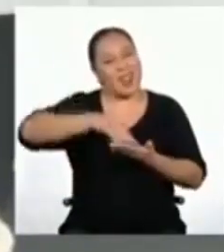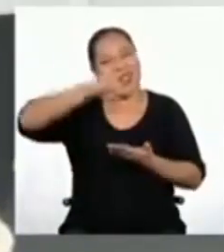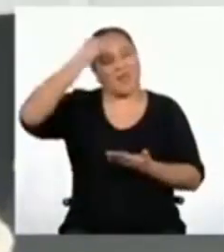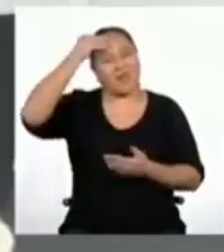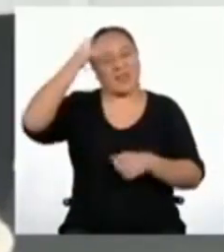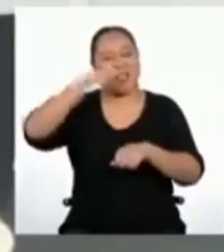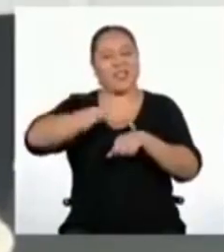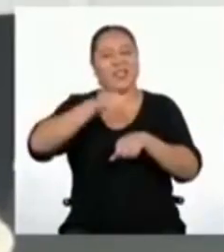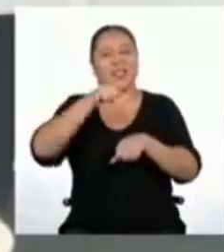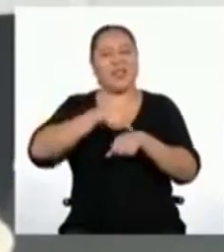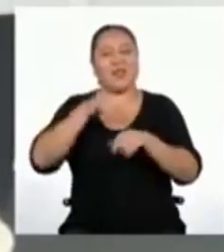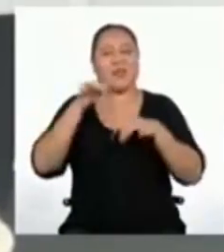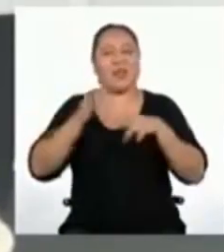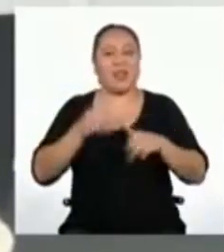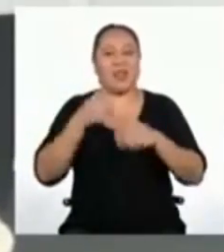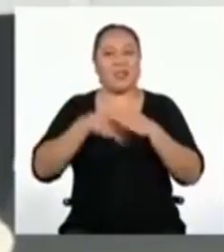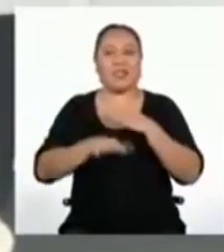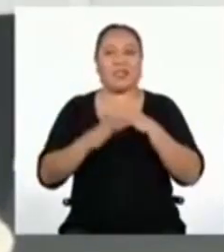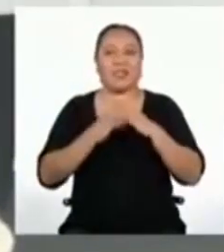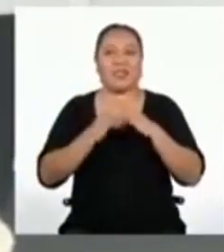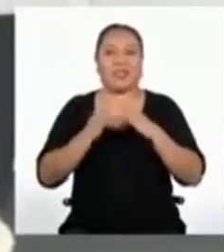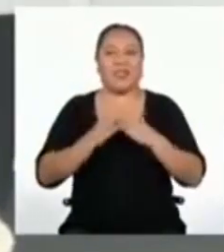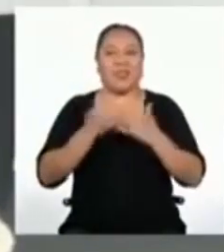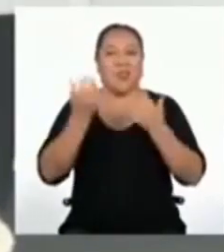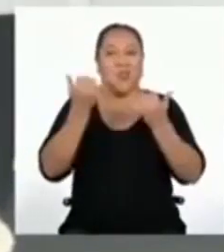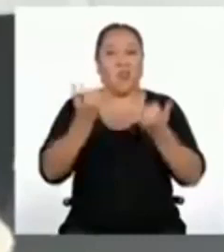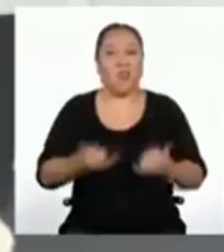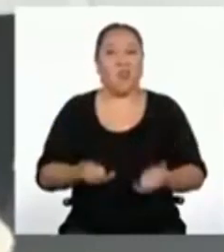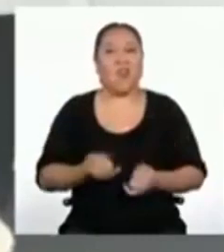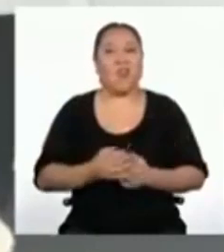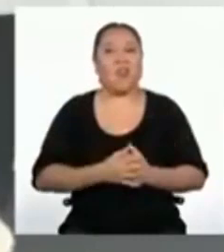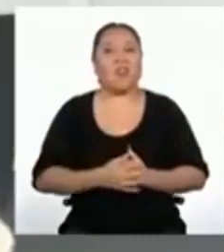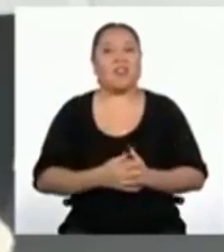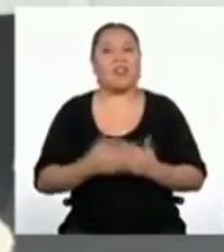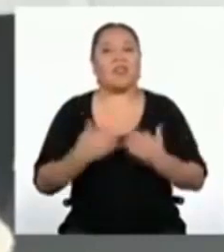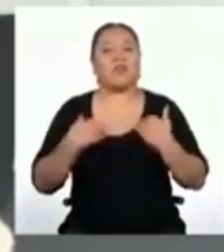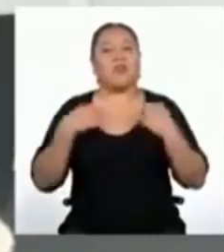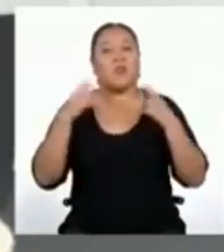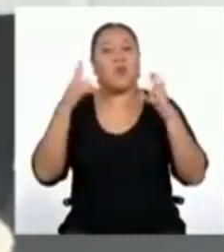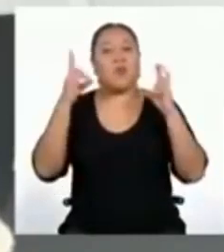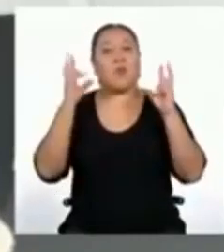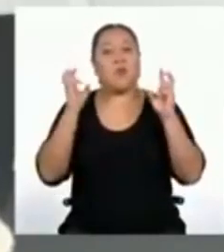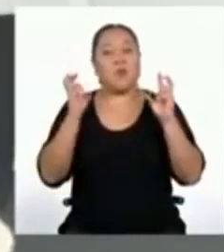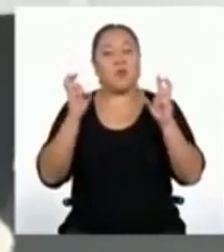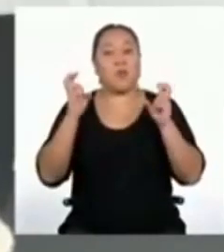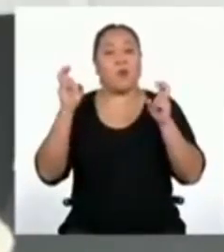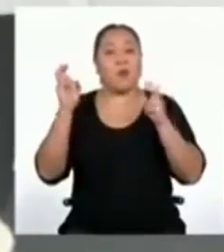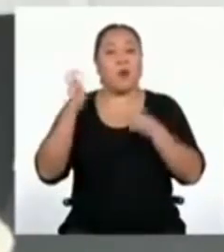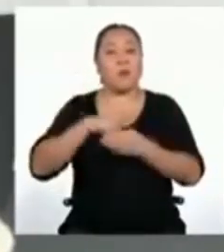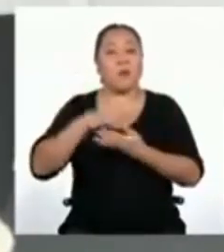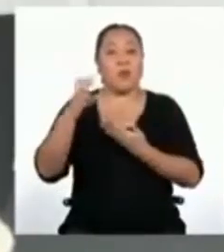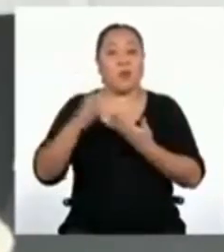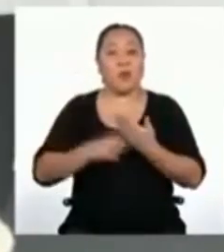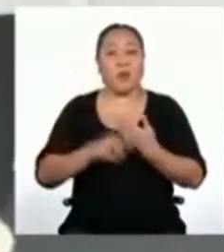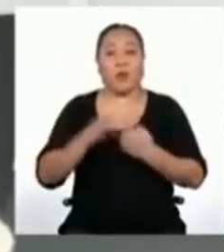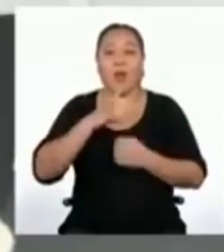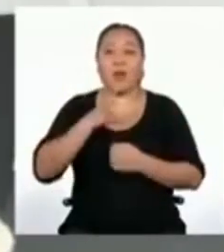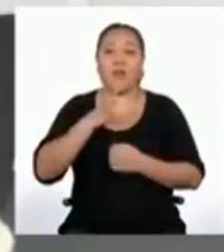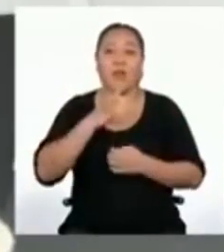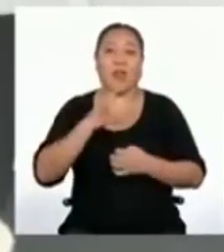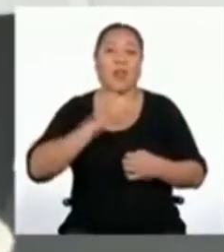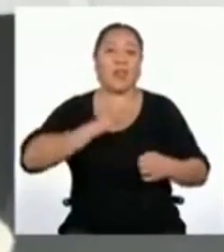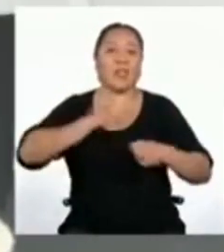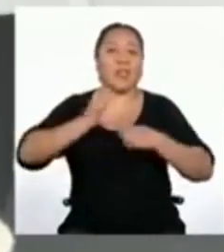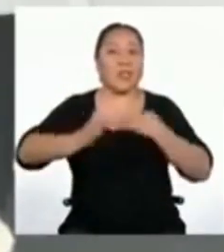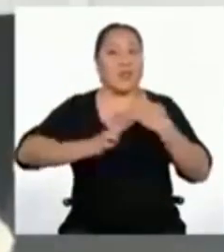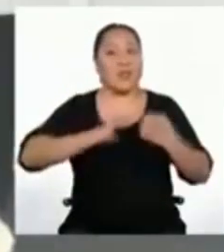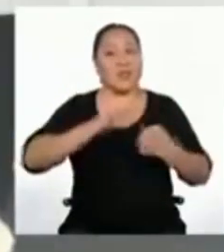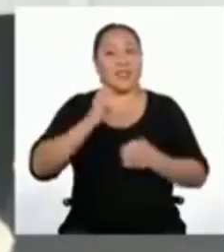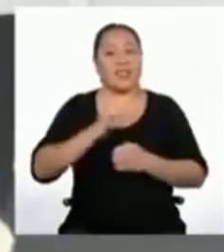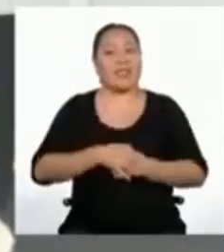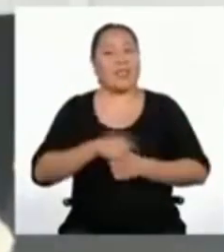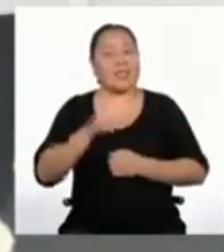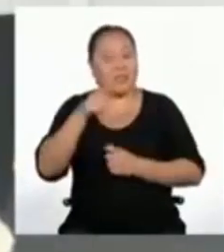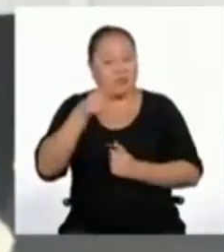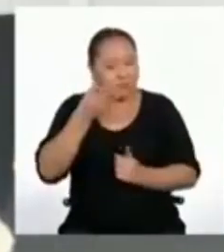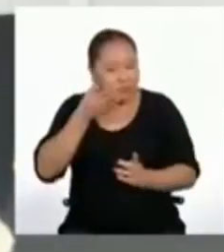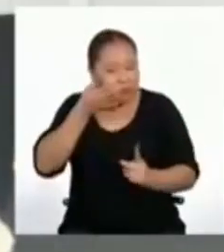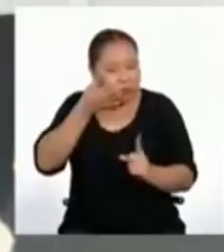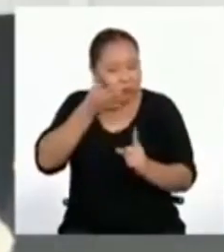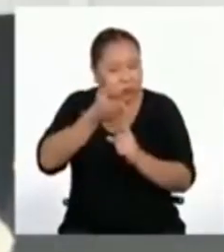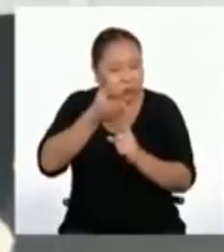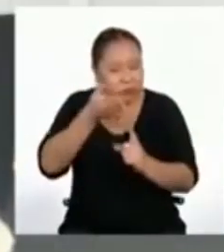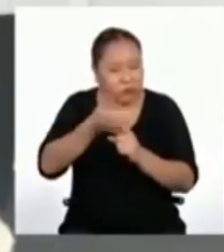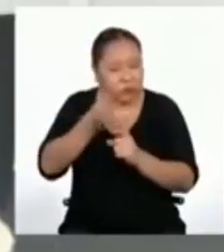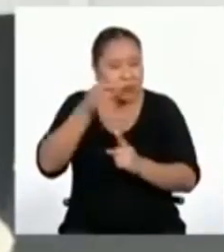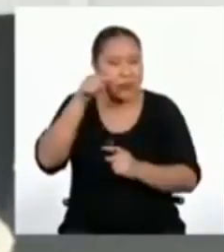en tiempo de cuarentena. Hoy tenemos un episodio preparado para hablar de nuestras emociones y especialmente